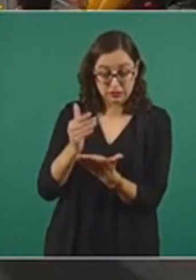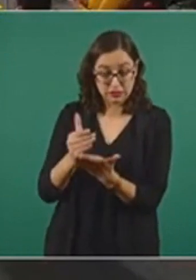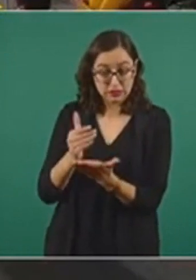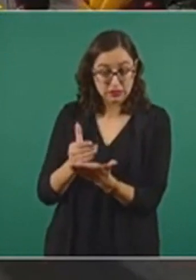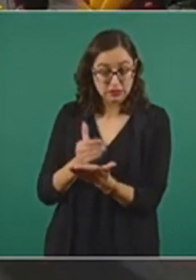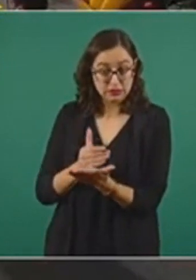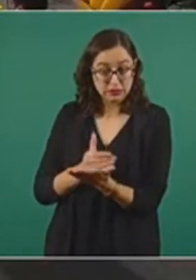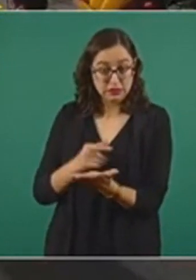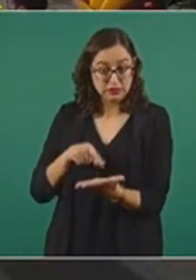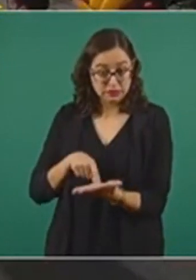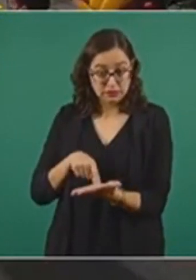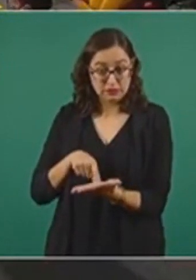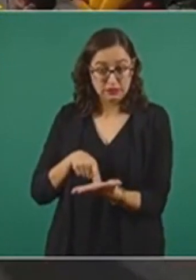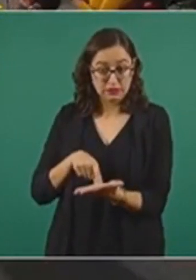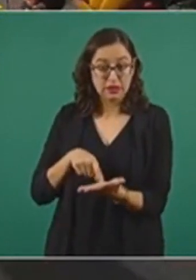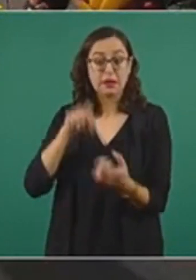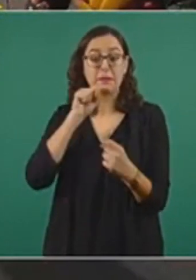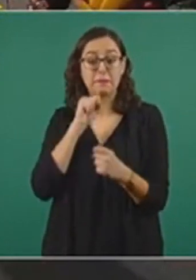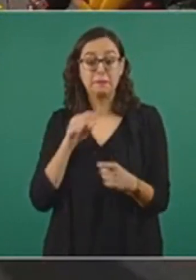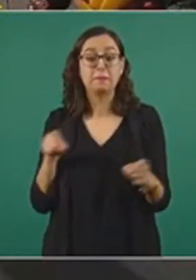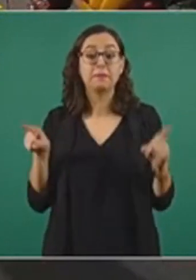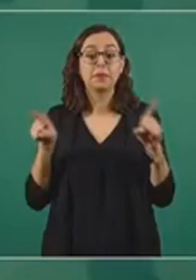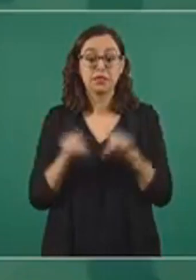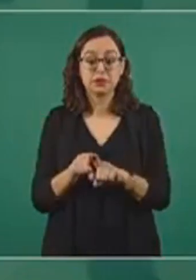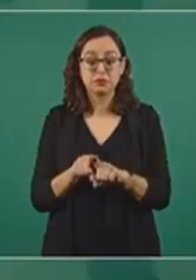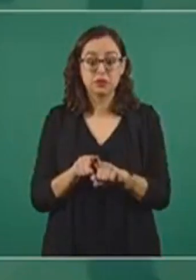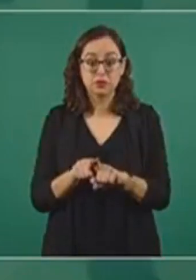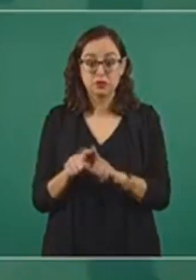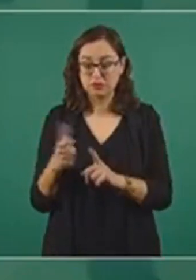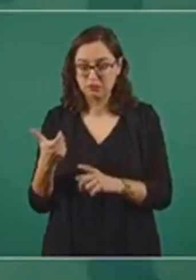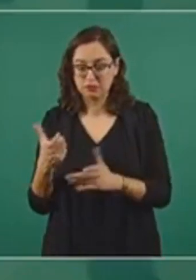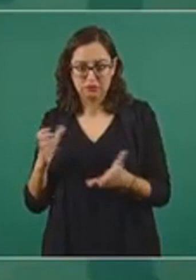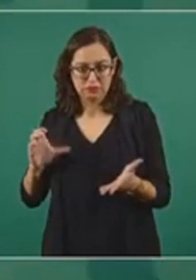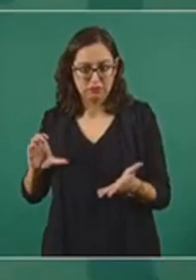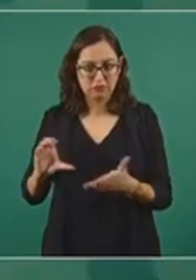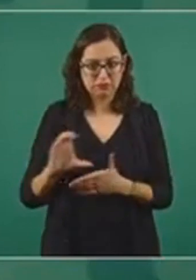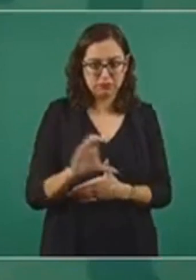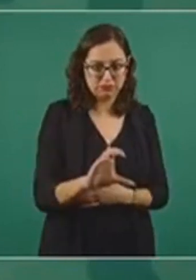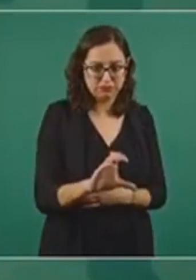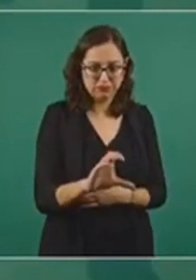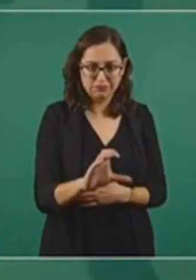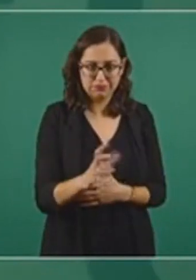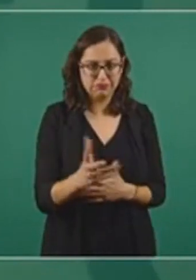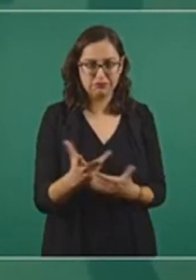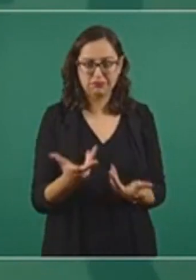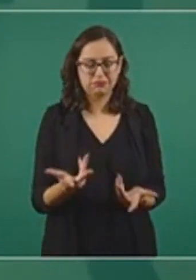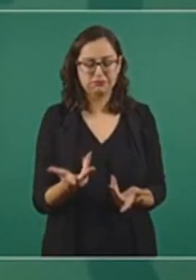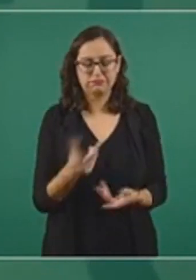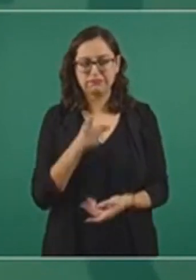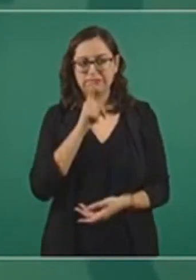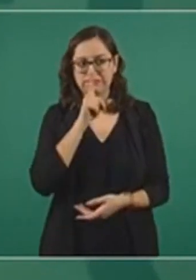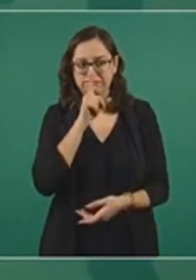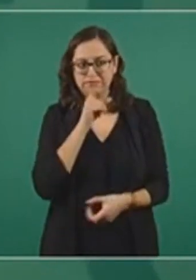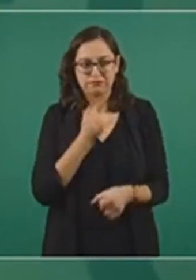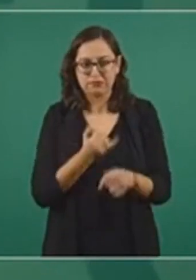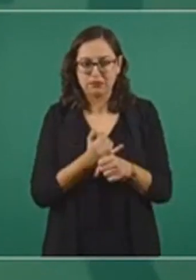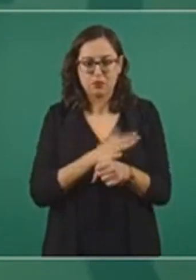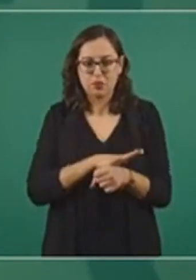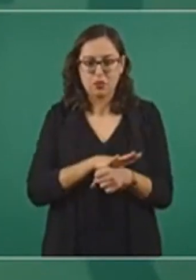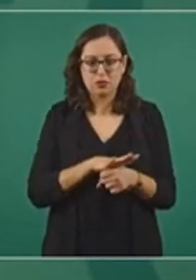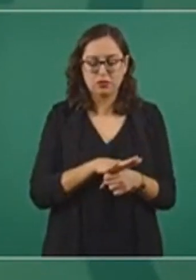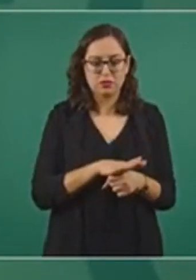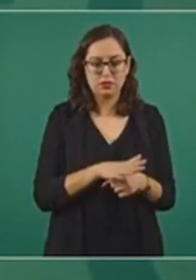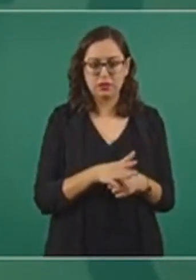se les estaría dando más de lo que reciben otros